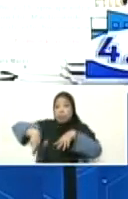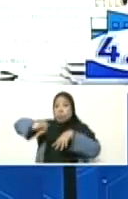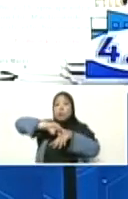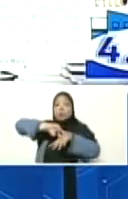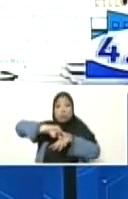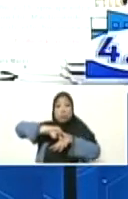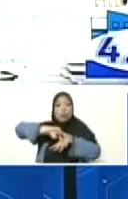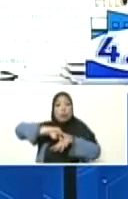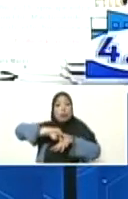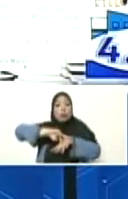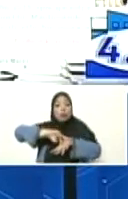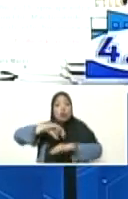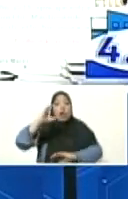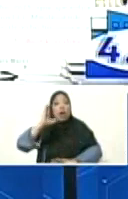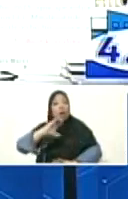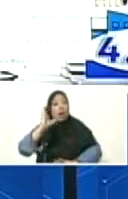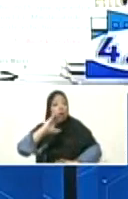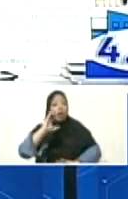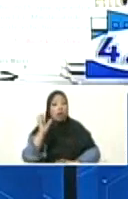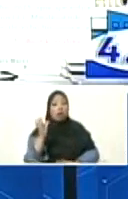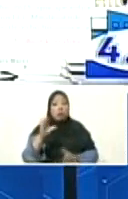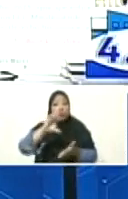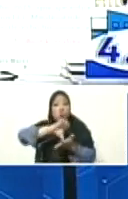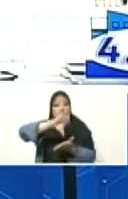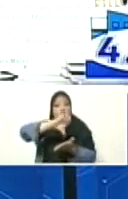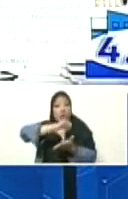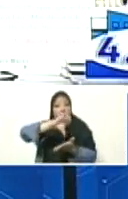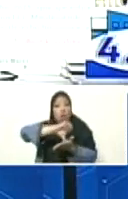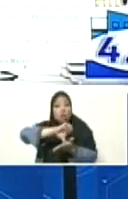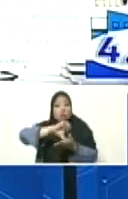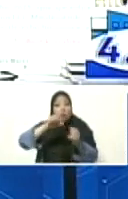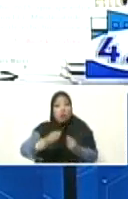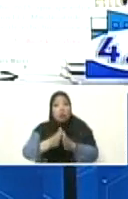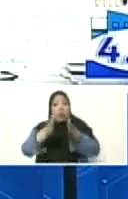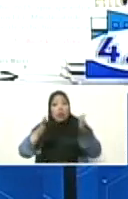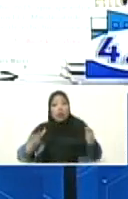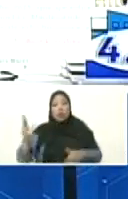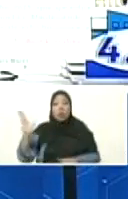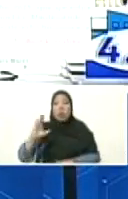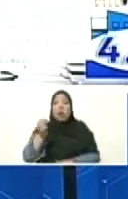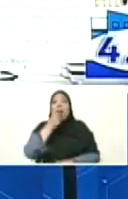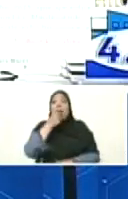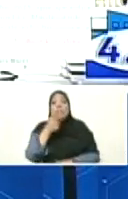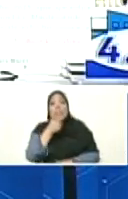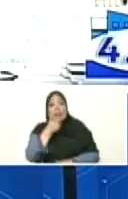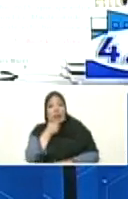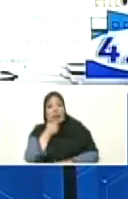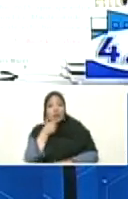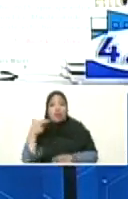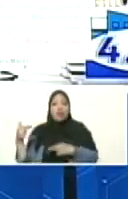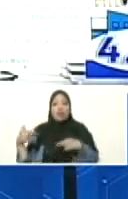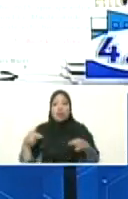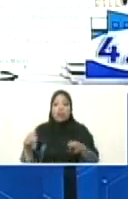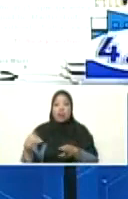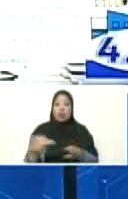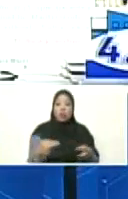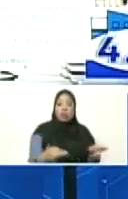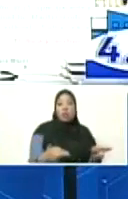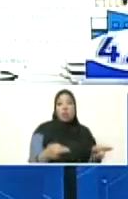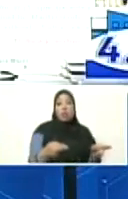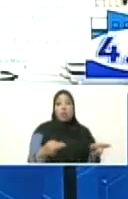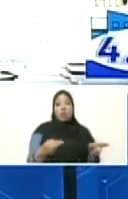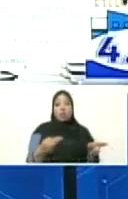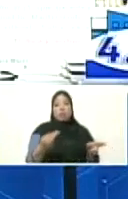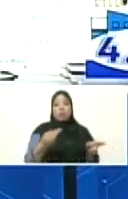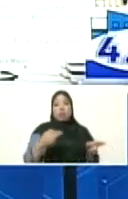y Caracas que era una ciudad, la gran Caracas, de riachuelos, que bajaban